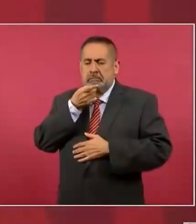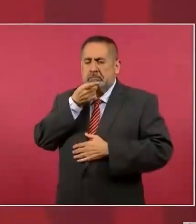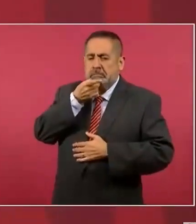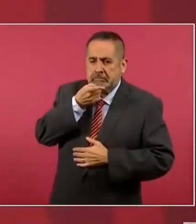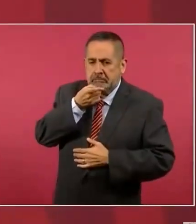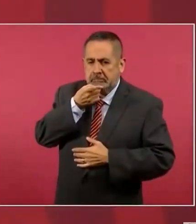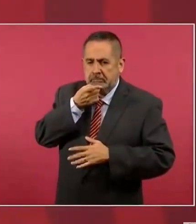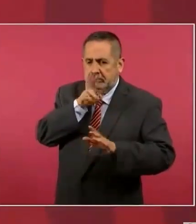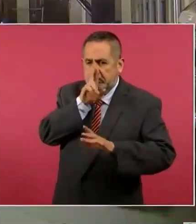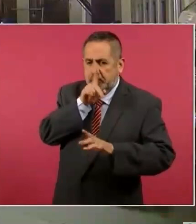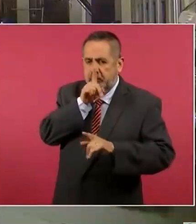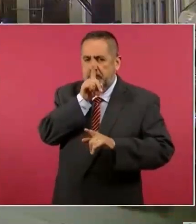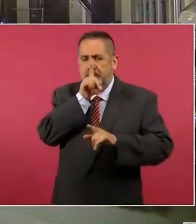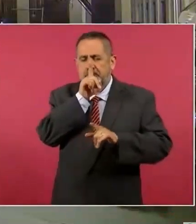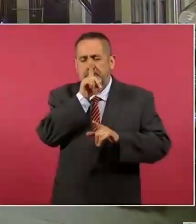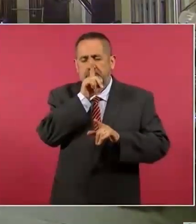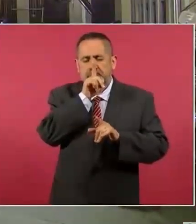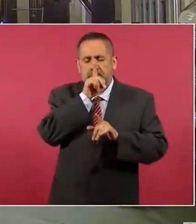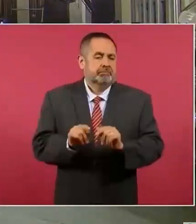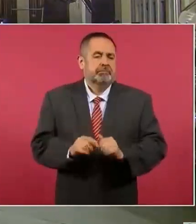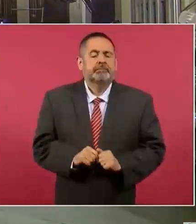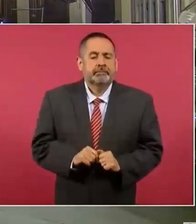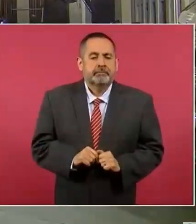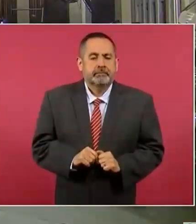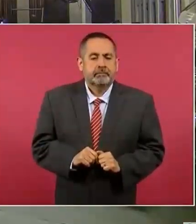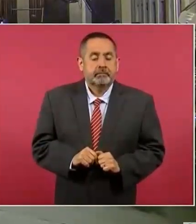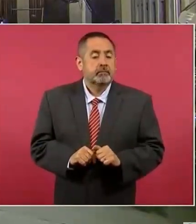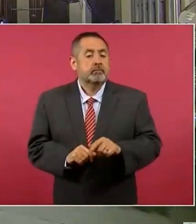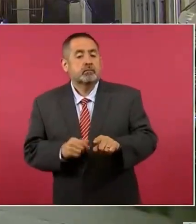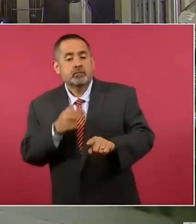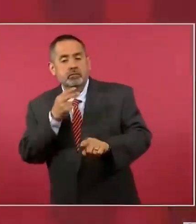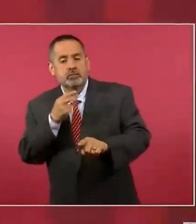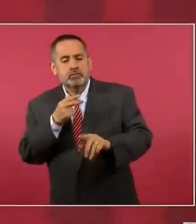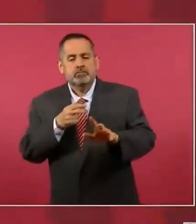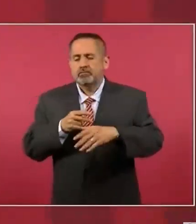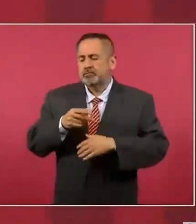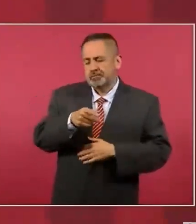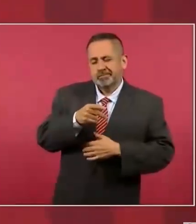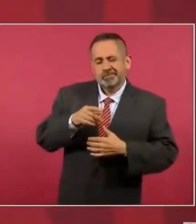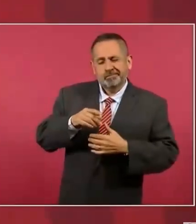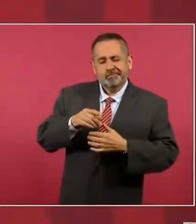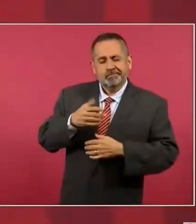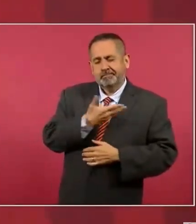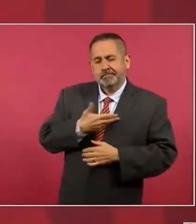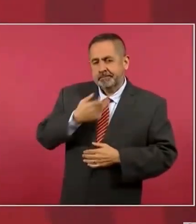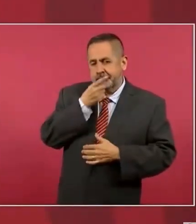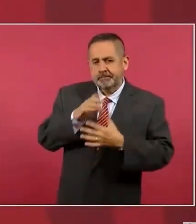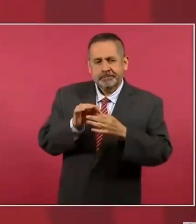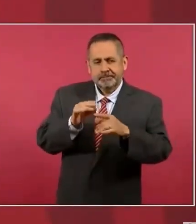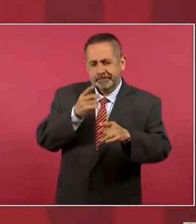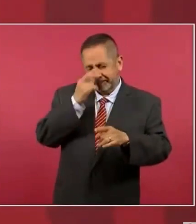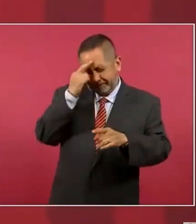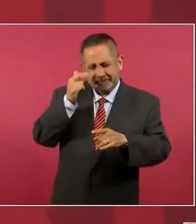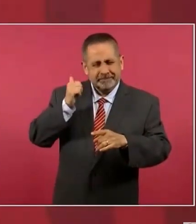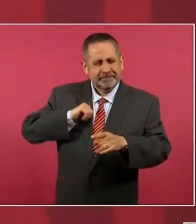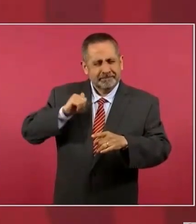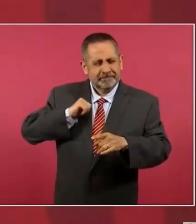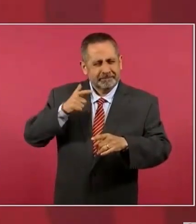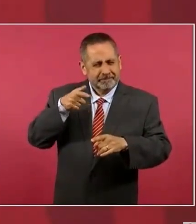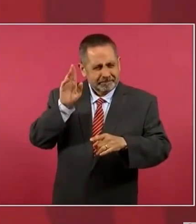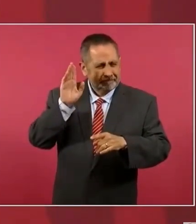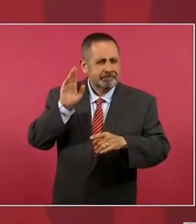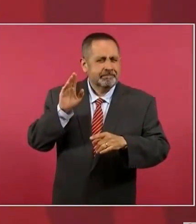Presidente, en un segundo tema, también leyendo al... O decía Bori, aquel entrenador,